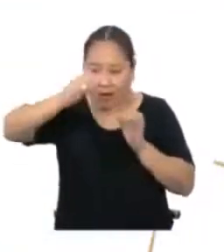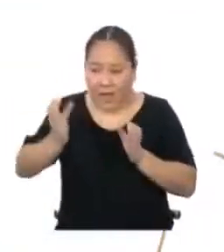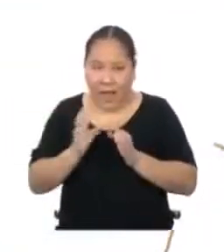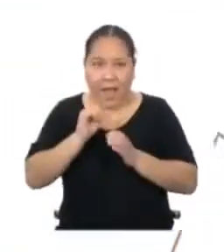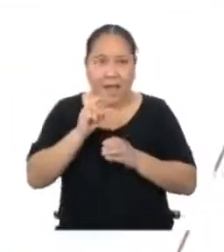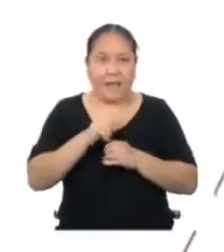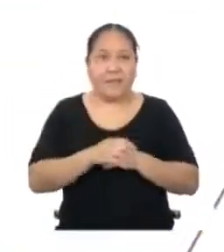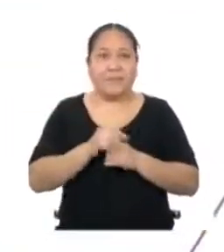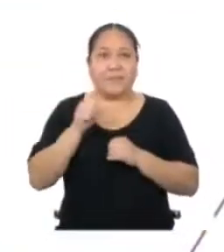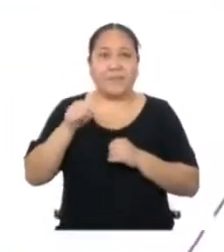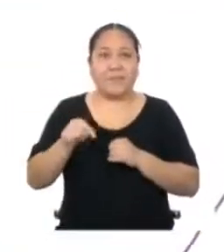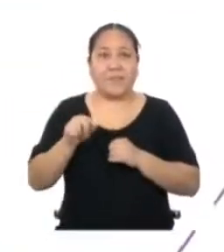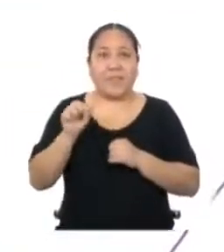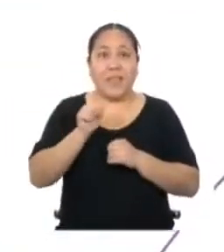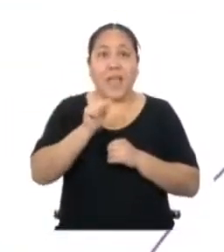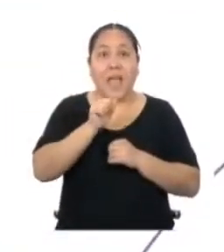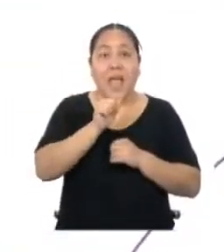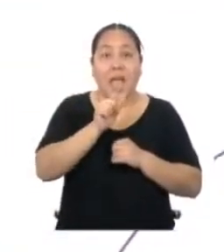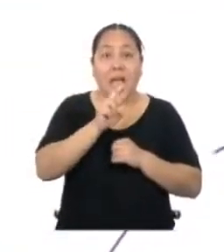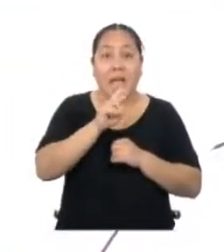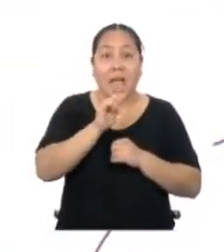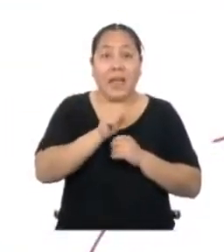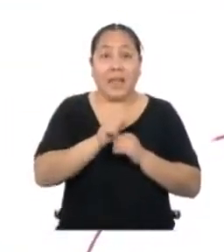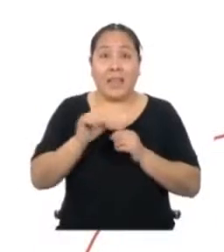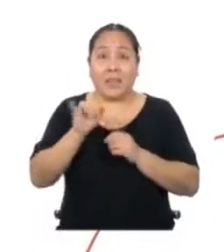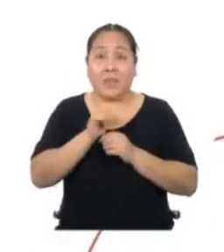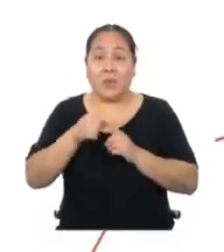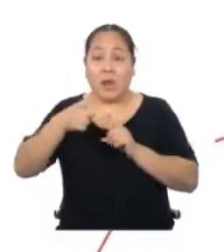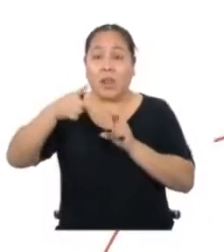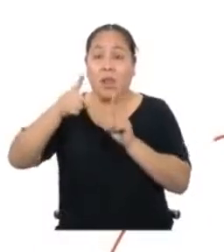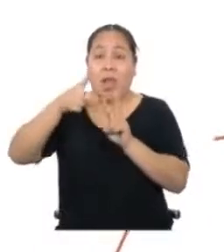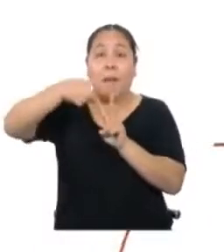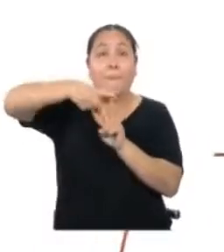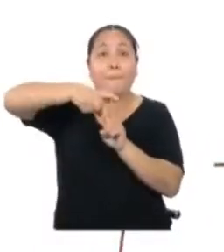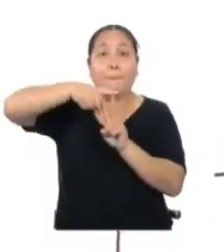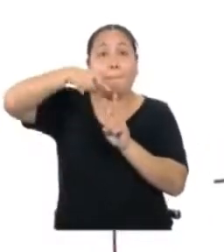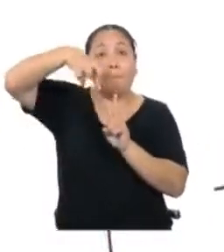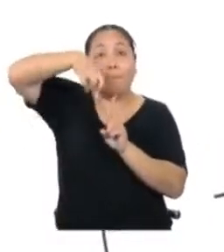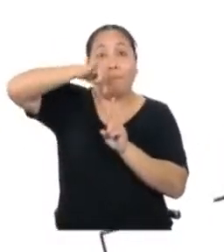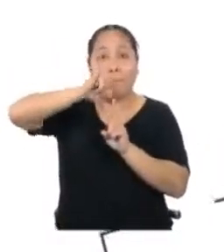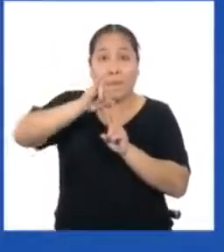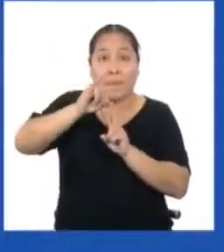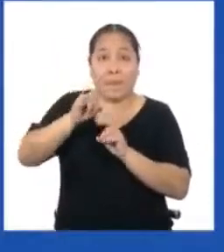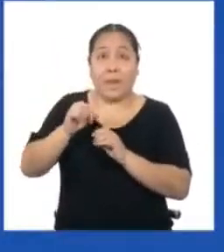del círculo es igual a pi por la medida del radio elevado al cuadrado